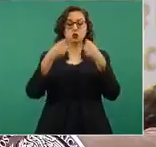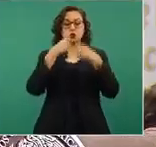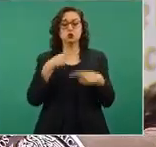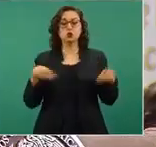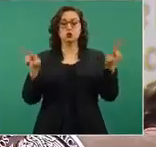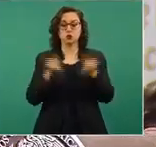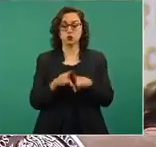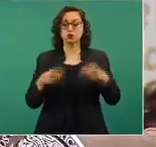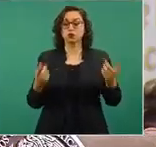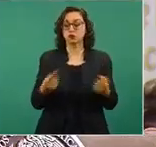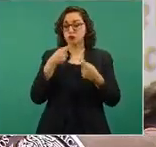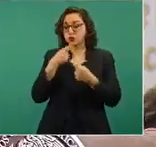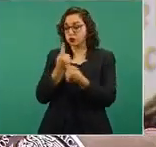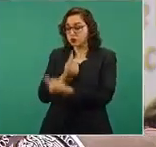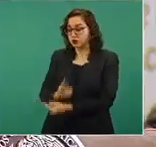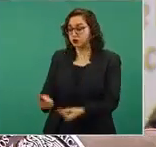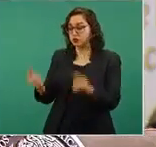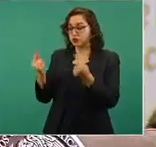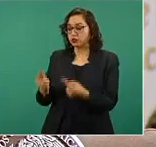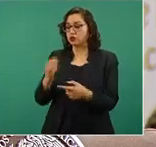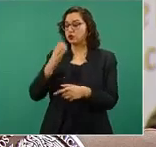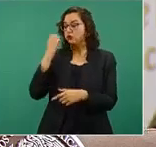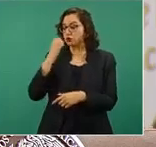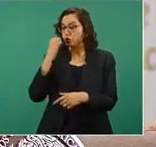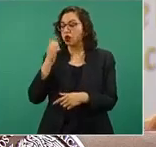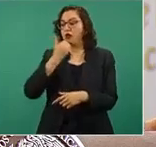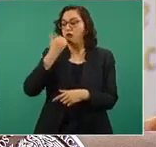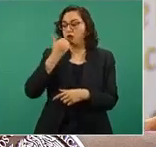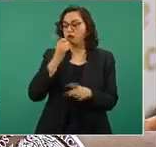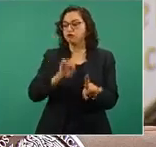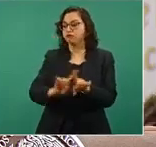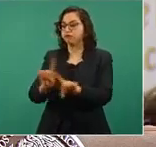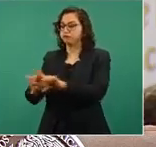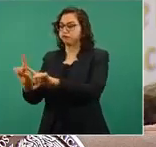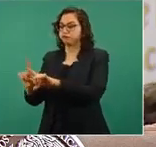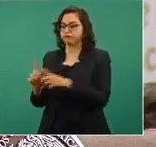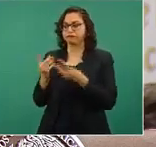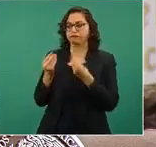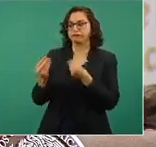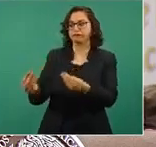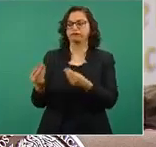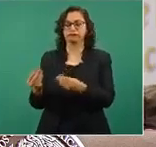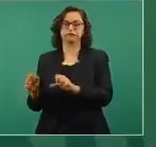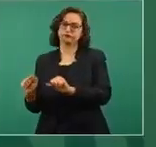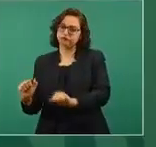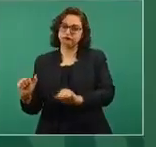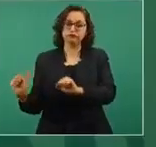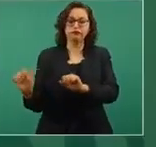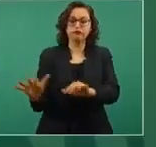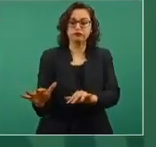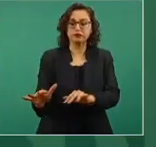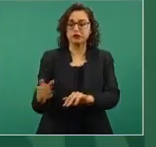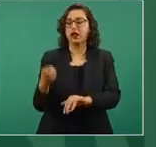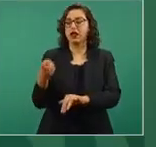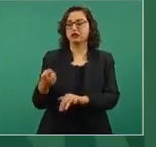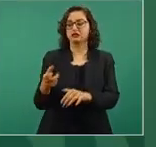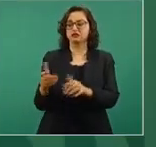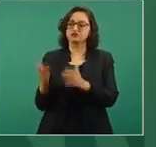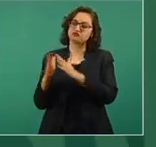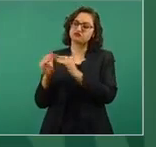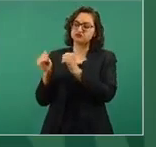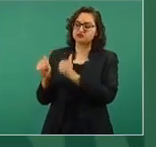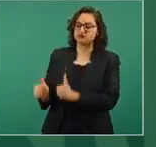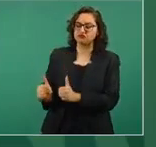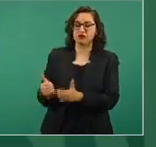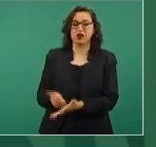de personas. Y recordarán, como lo explicamos prácticamente todos los días durante 2020 y lo que